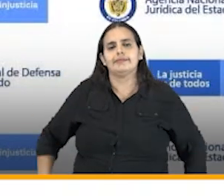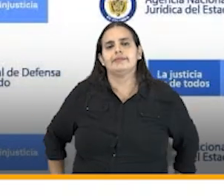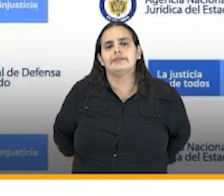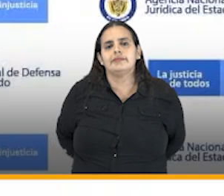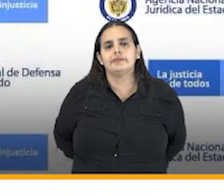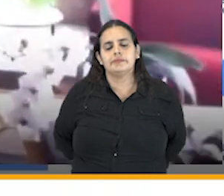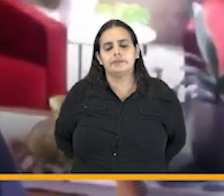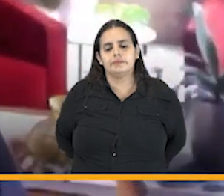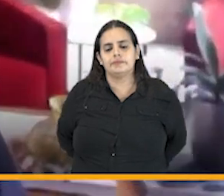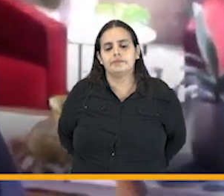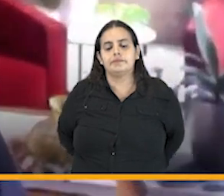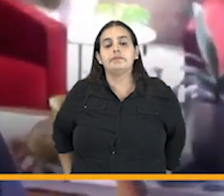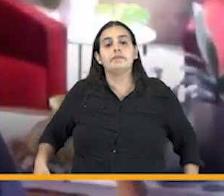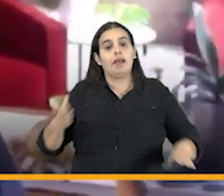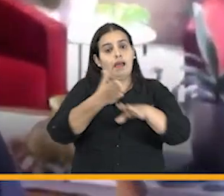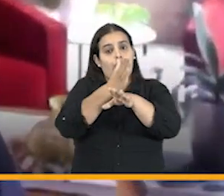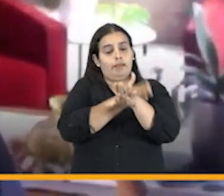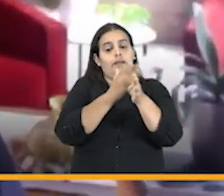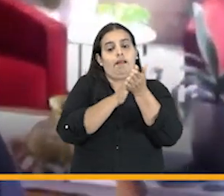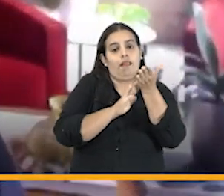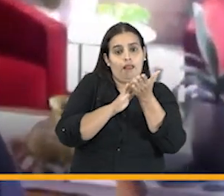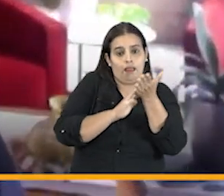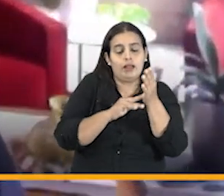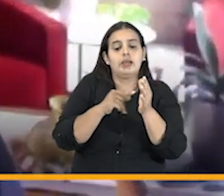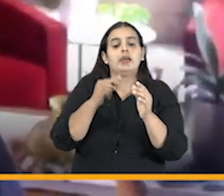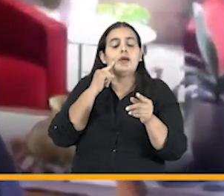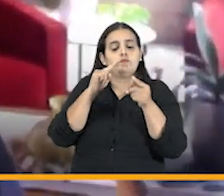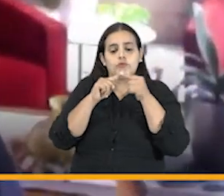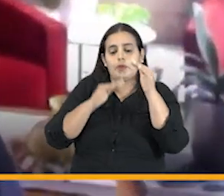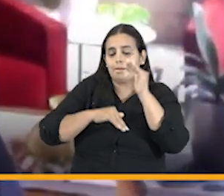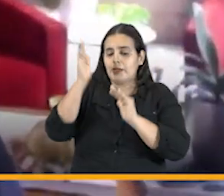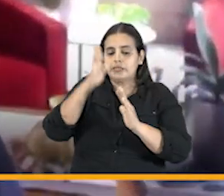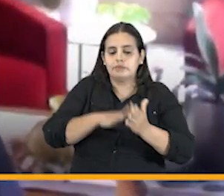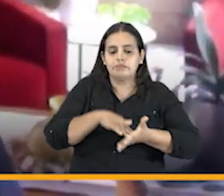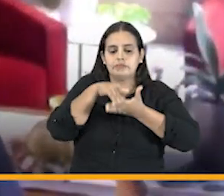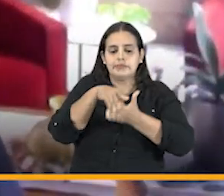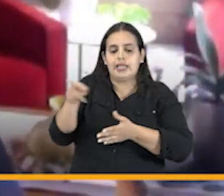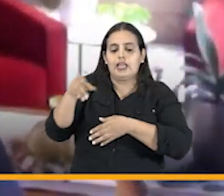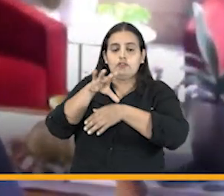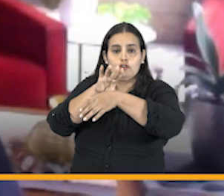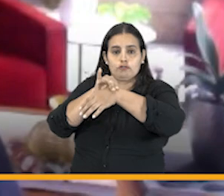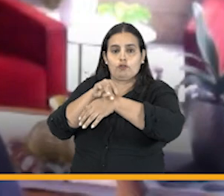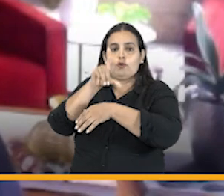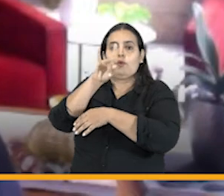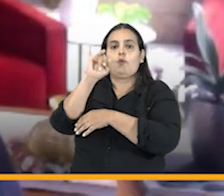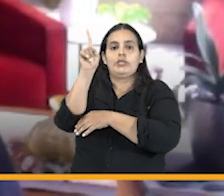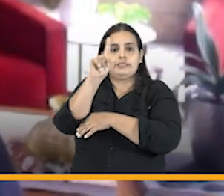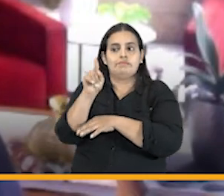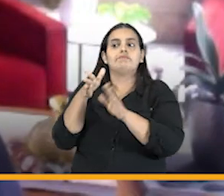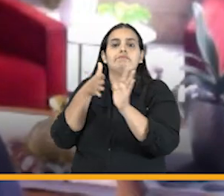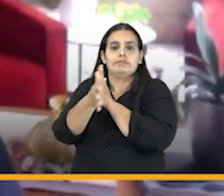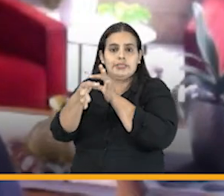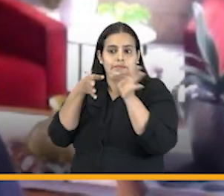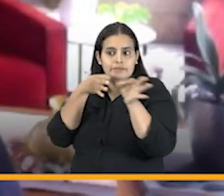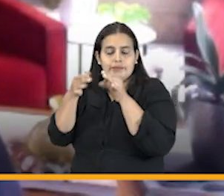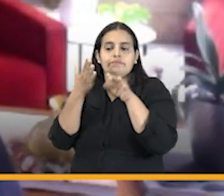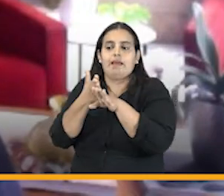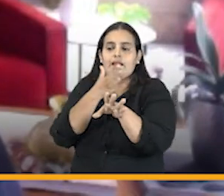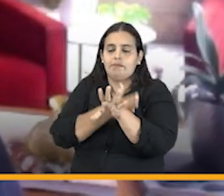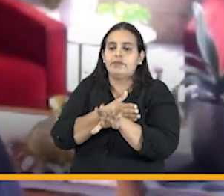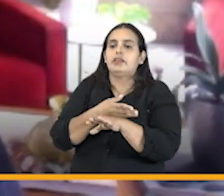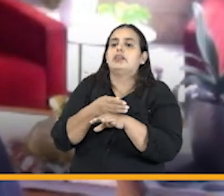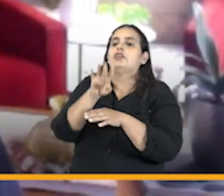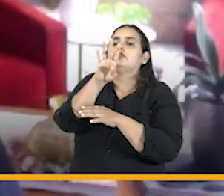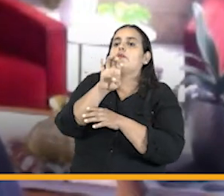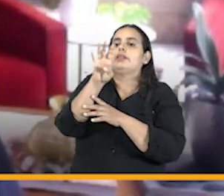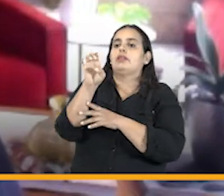la prevención del daño antijurídico ha sido un punto fundamental como lo explicaba el doctor Luis Jaime Salgar pues hemos implementado ya en